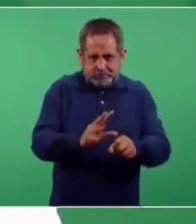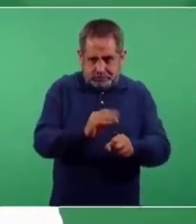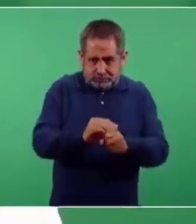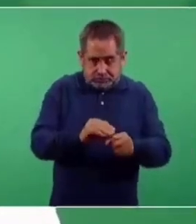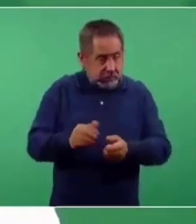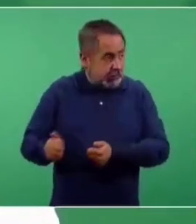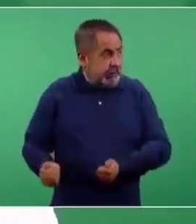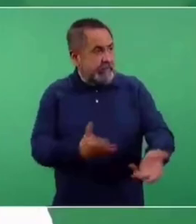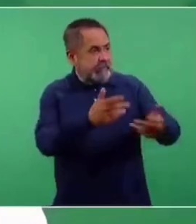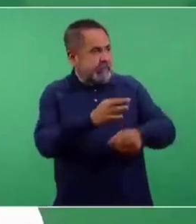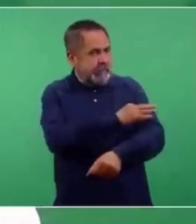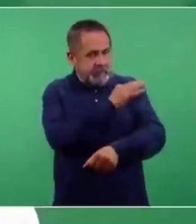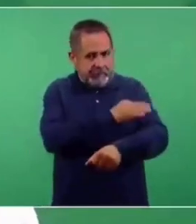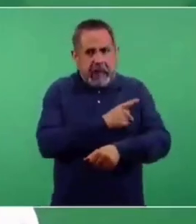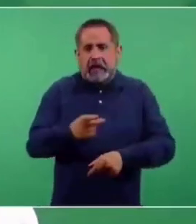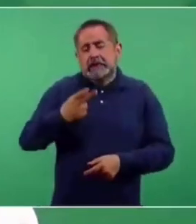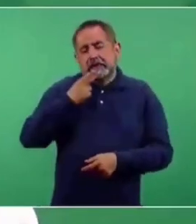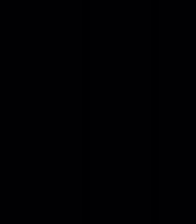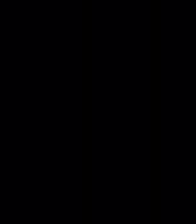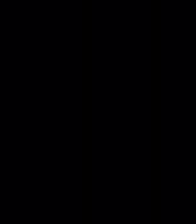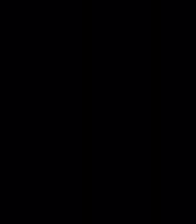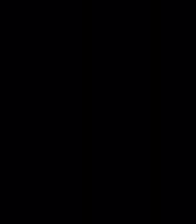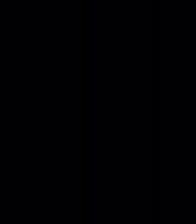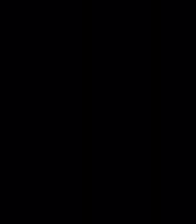abastecimiento considerablemente mayor.